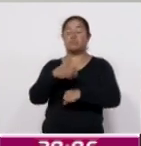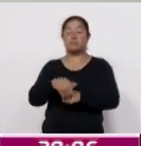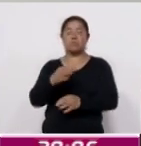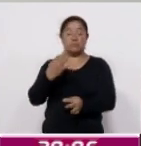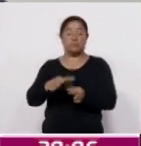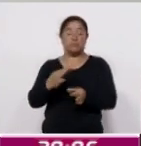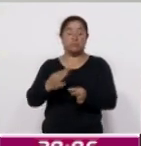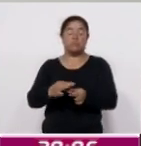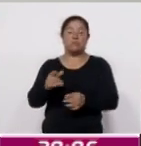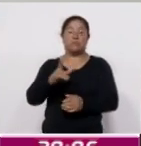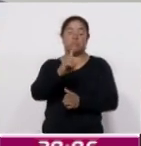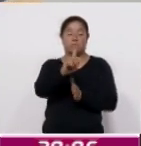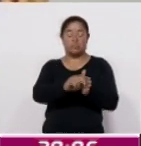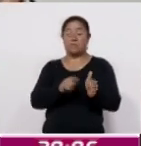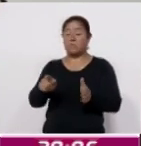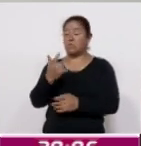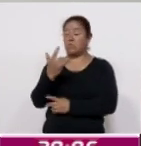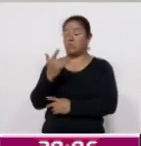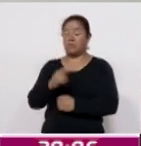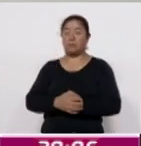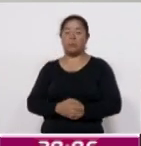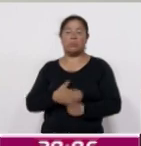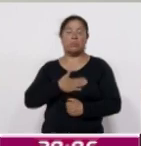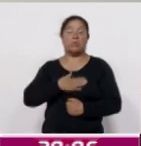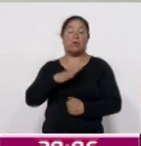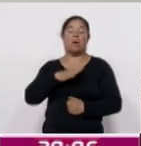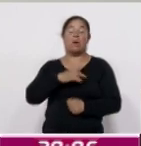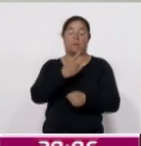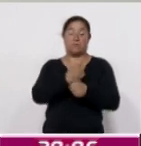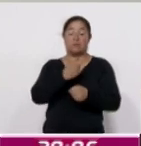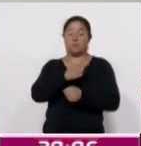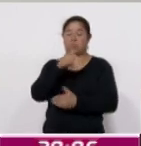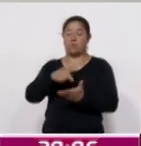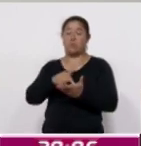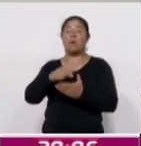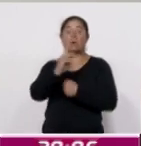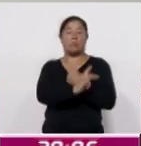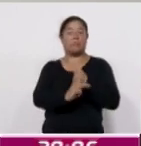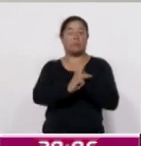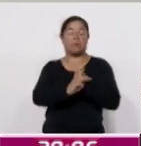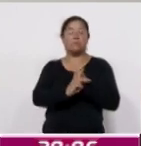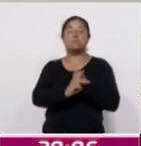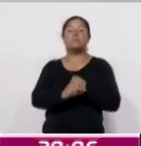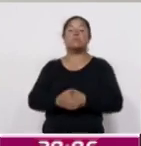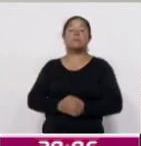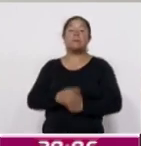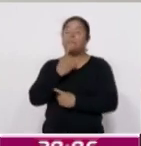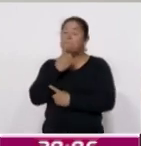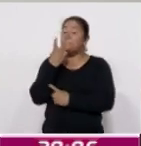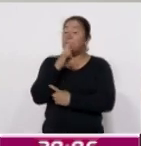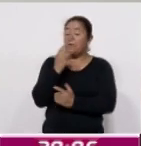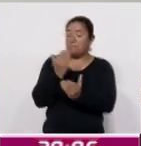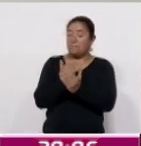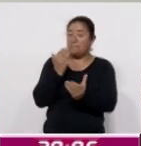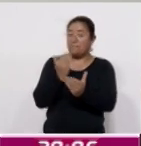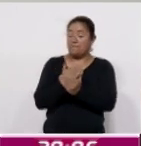en el mes de julio ocupamos el primer lugar de todo el país con menor carpetas